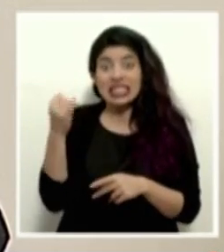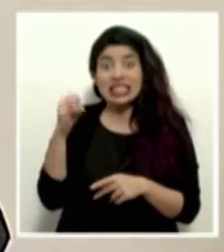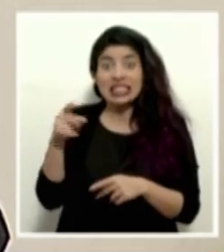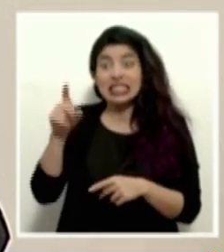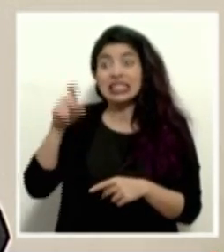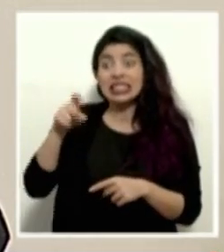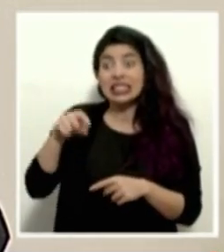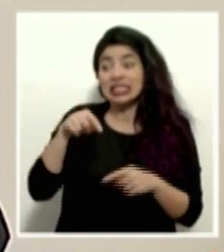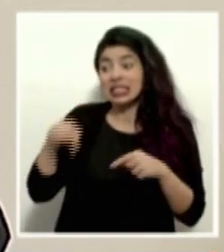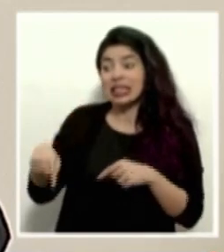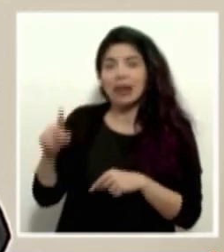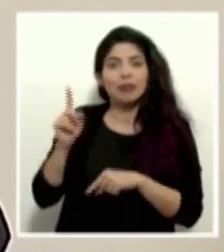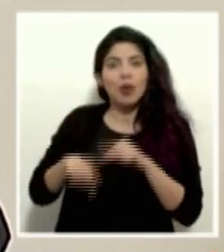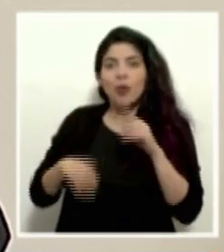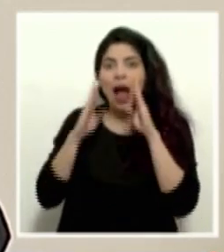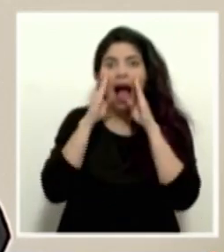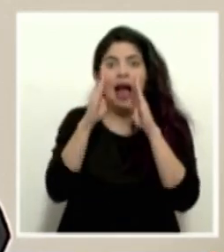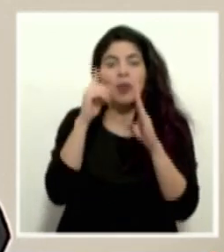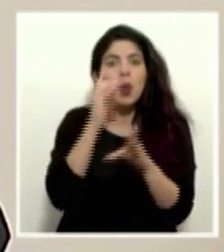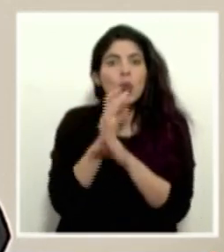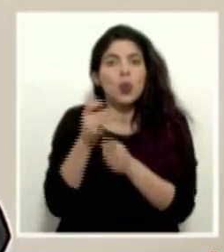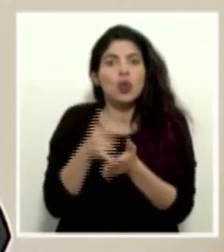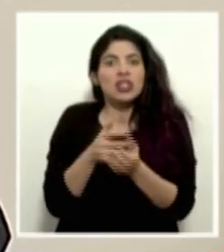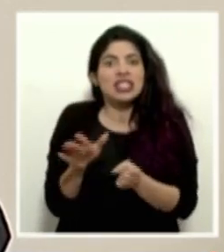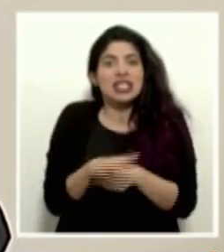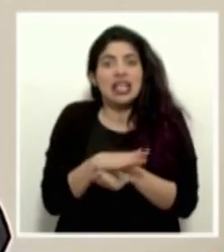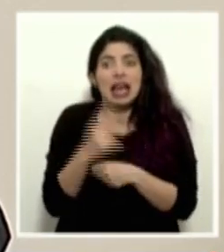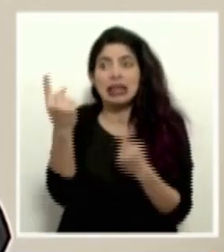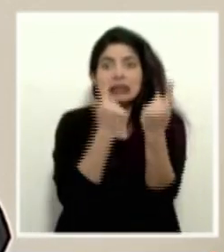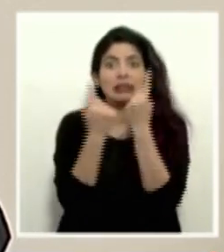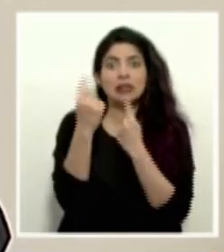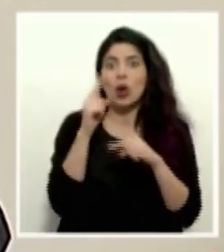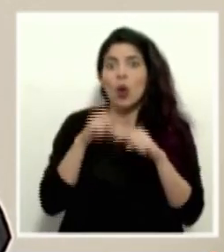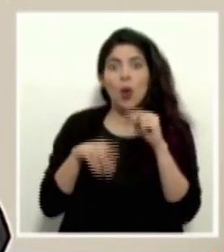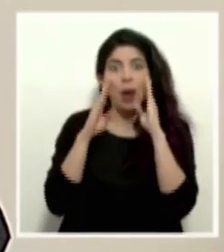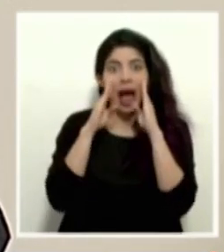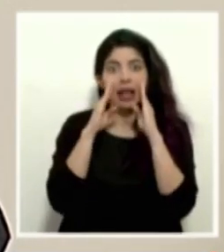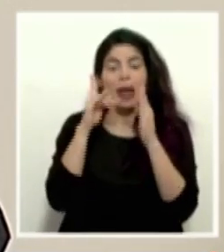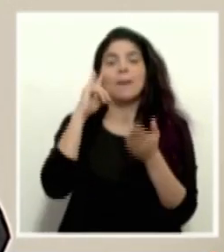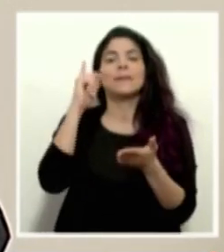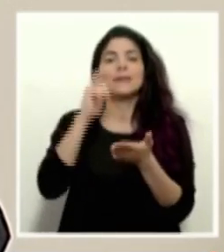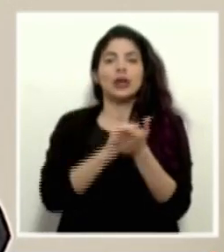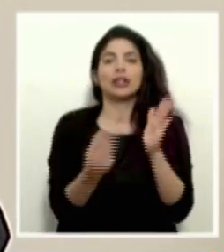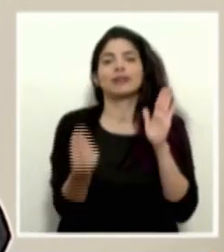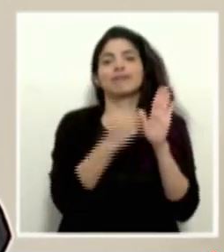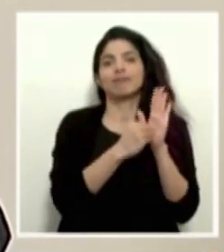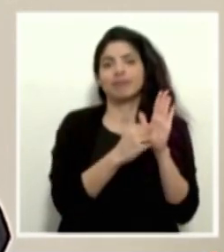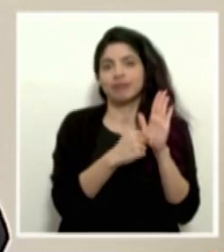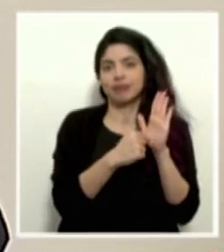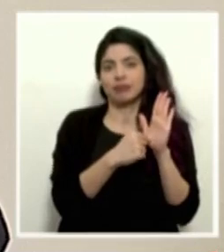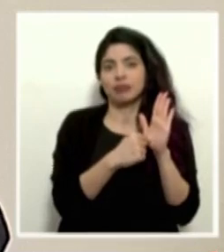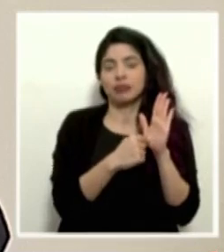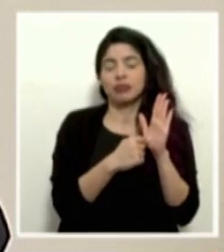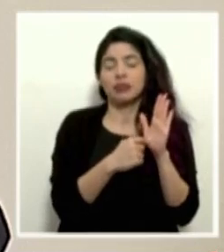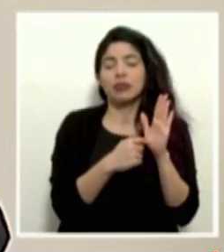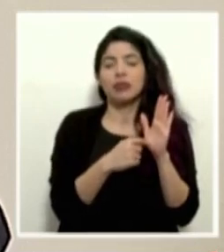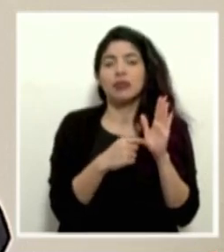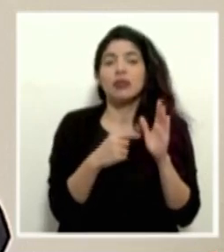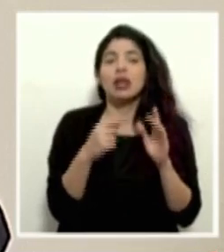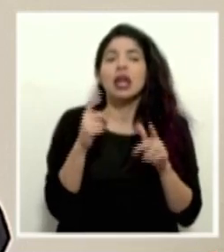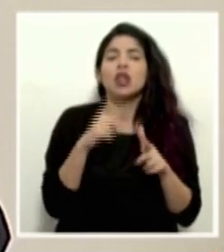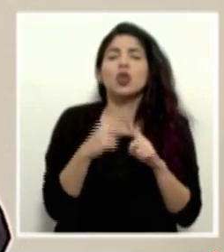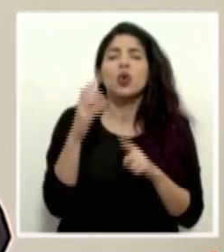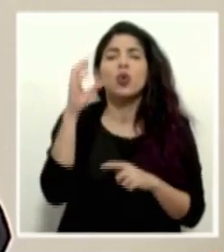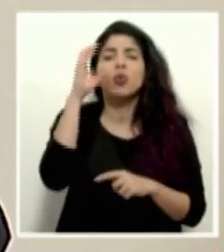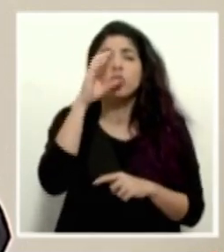atendidas por la saturación en las unidades de cuidados intensivos, es por eso justamente que se toman estas medidas. Pero lo que buscamos es que se